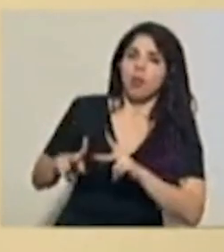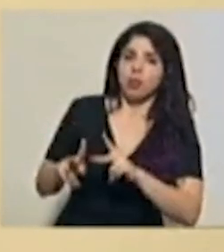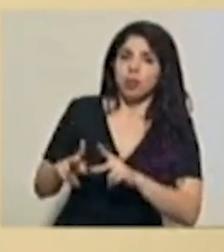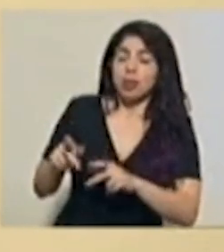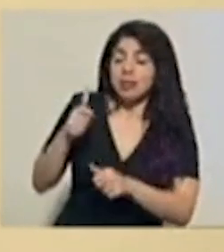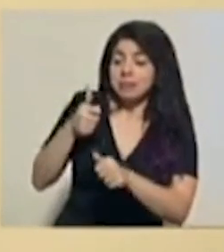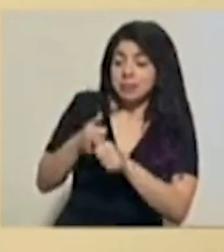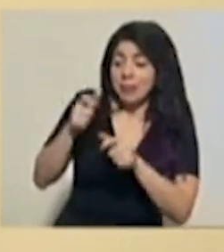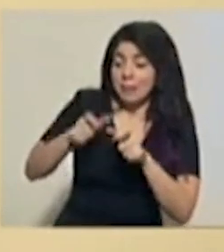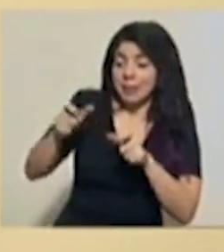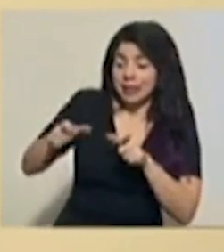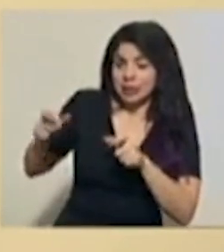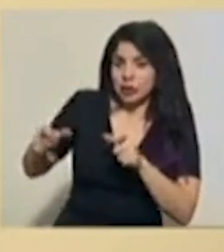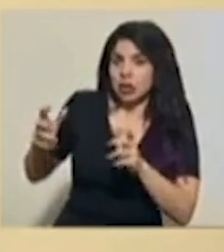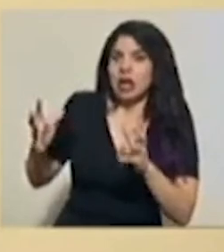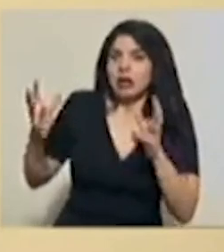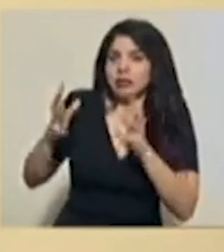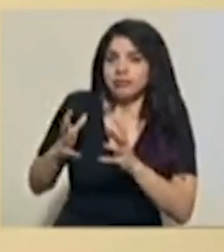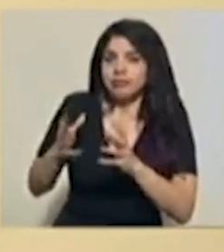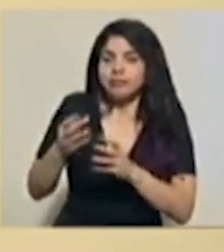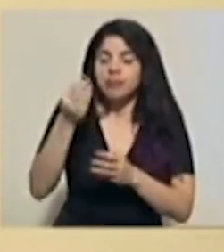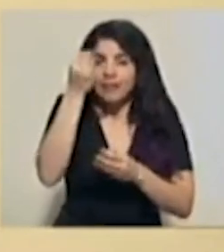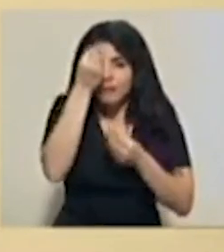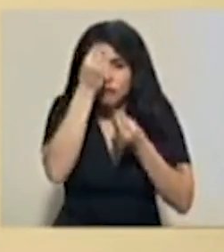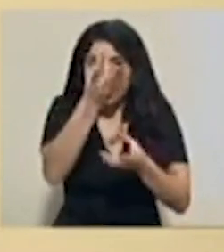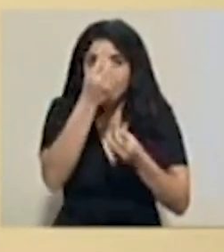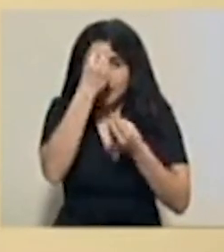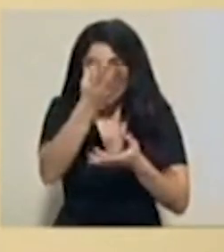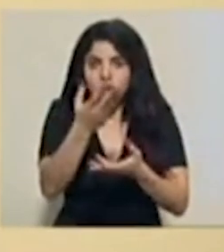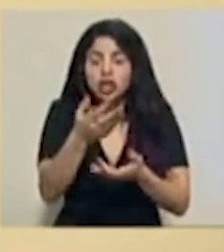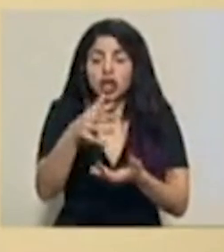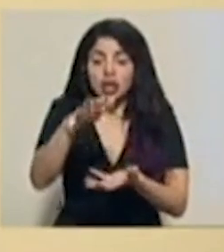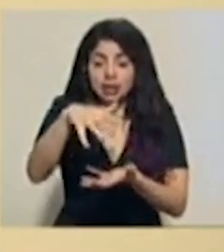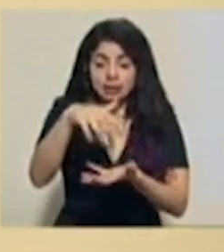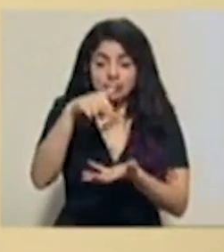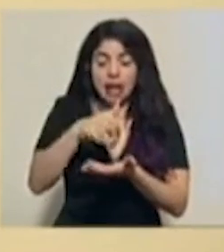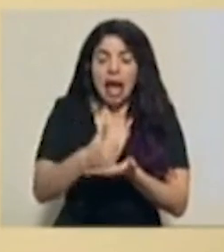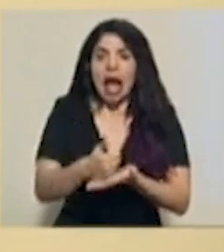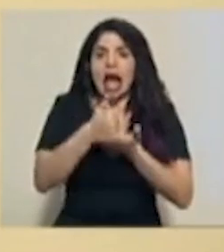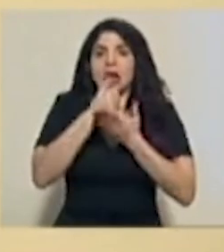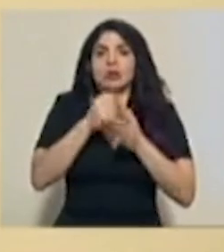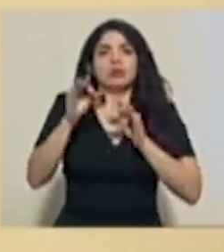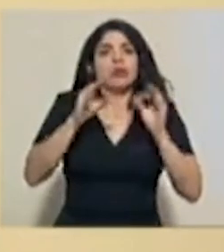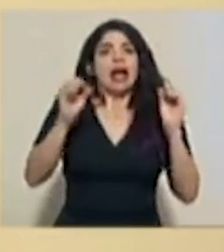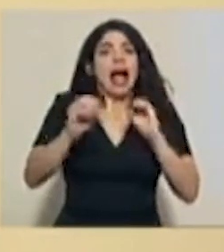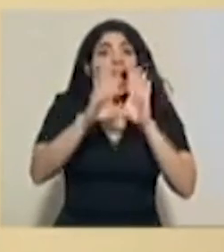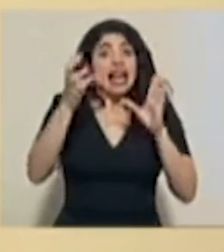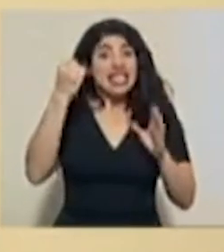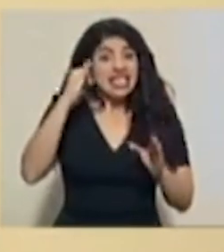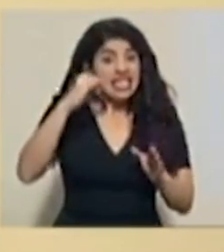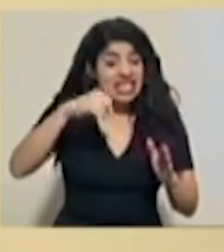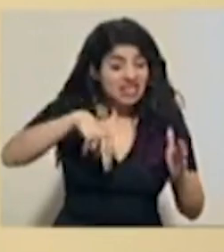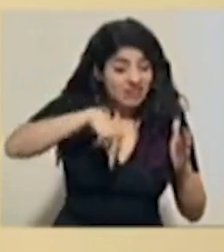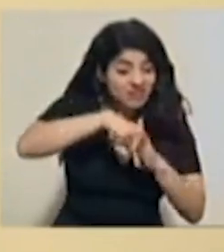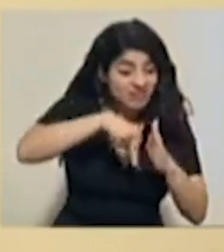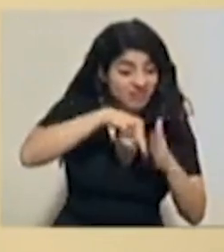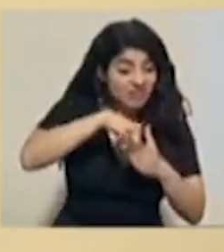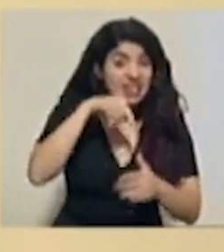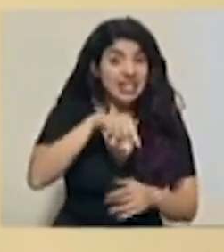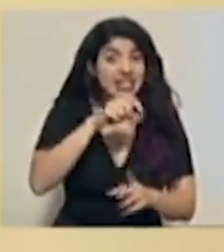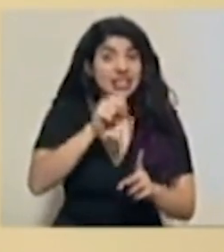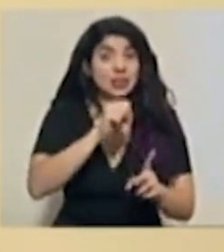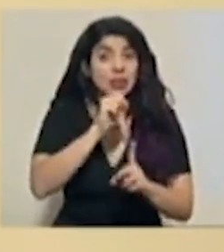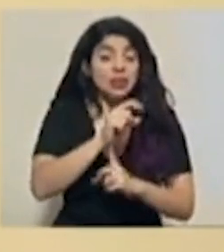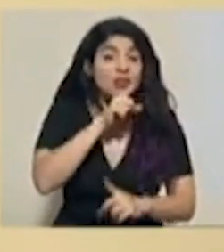personas para que pudiesen aportar la información y nos pudiesen ayudar a aclarar si ese impedimento o esa inconsistencia era